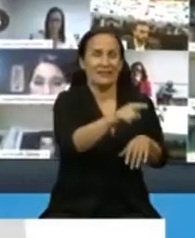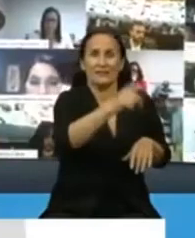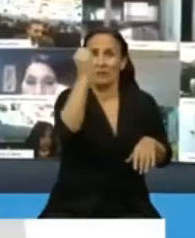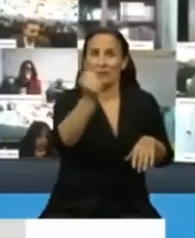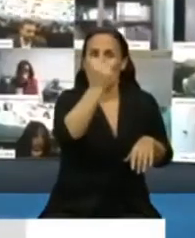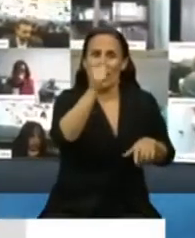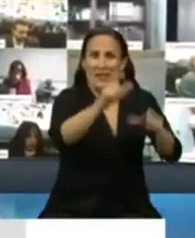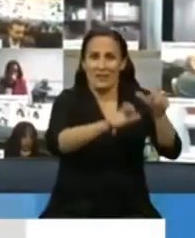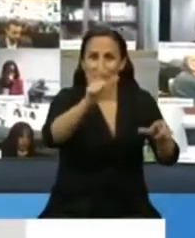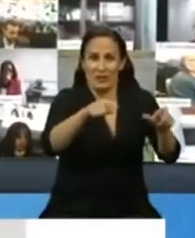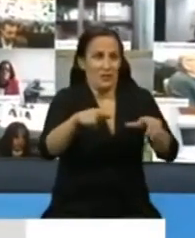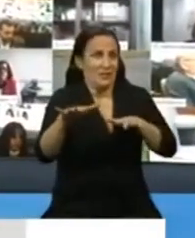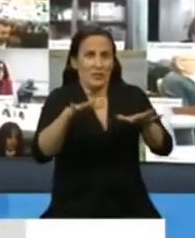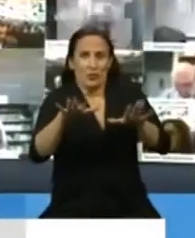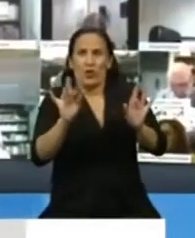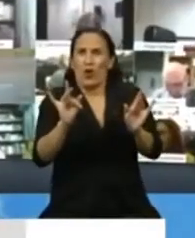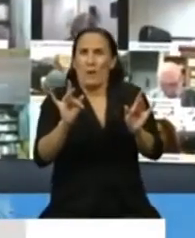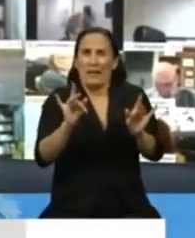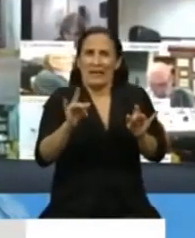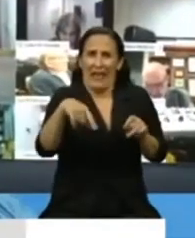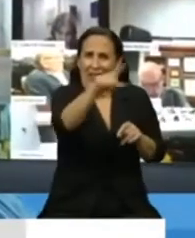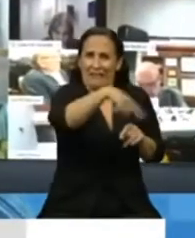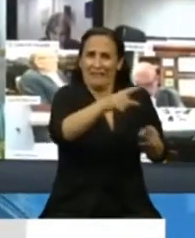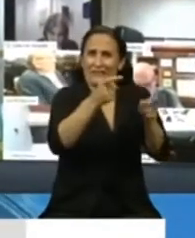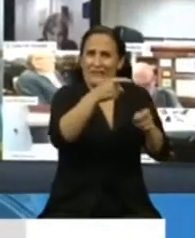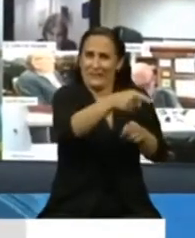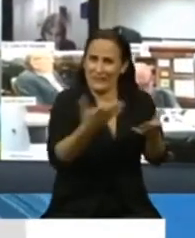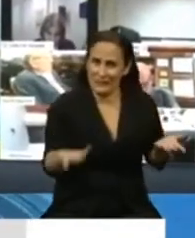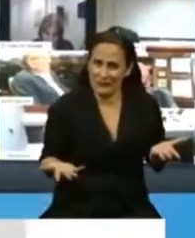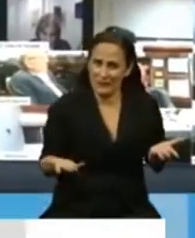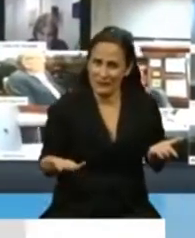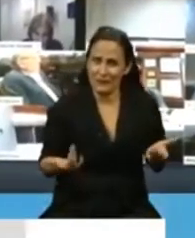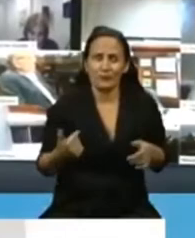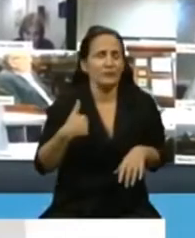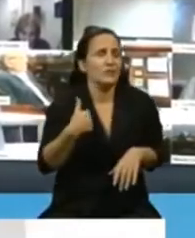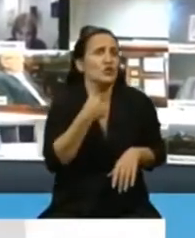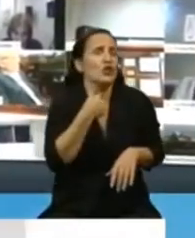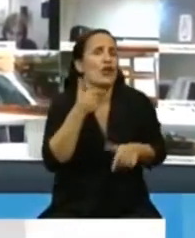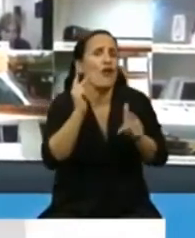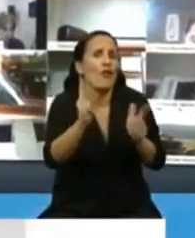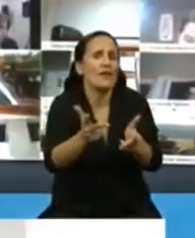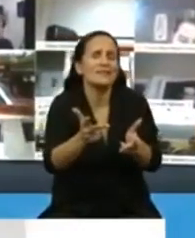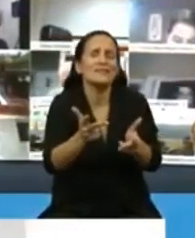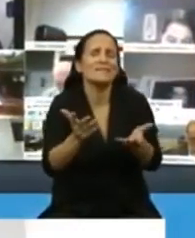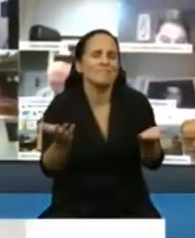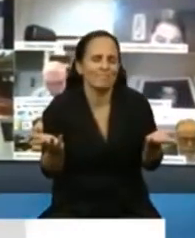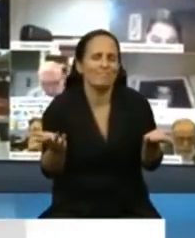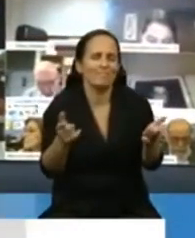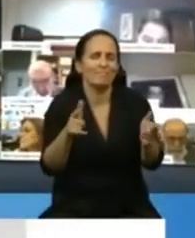compleja. Yo quiero decir que estamos, sin lugar a dudas, como todos han dicho, ante una situación